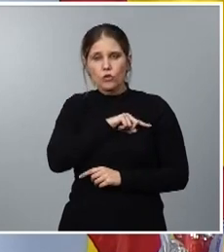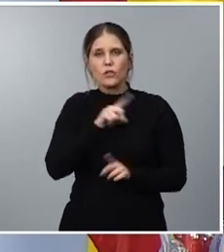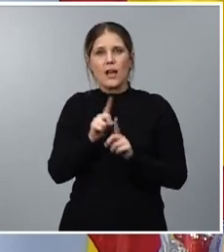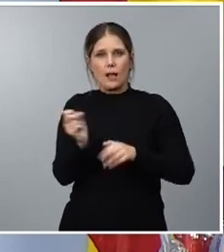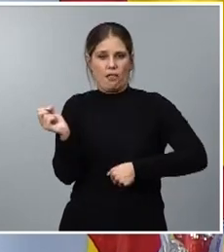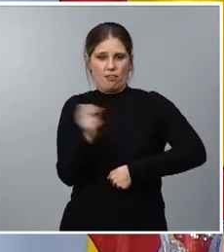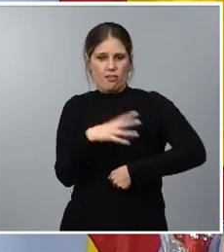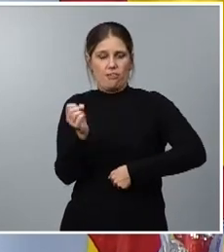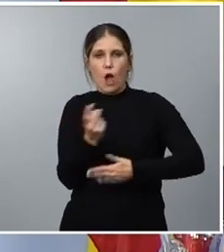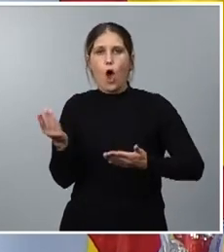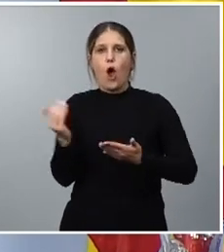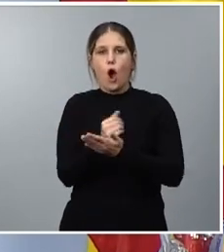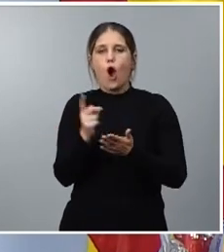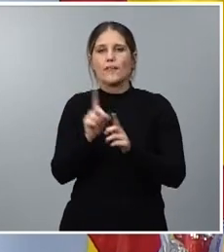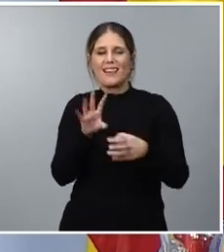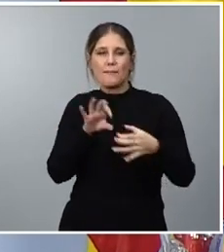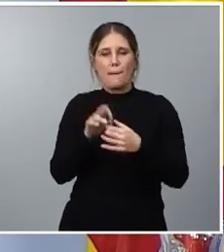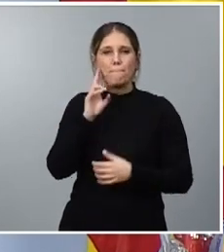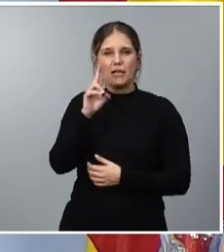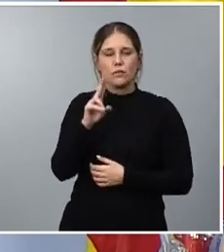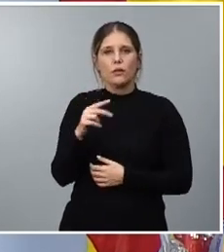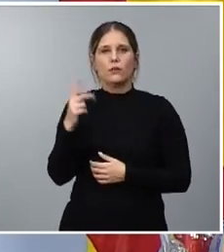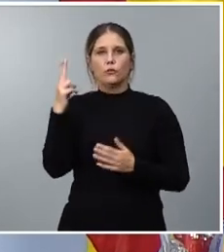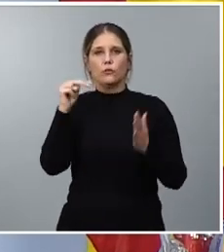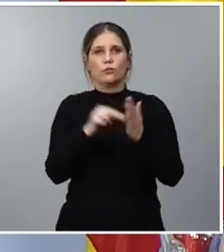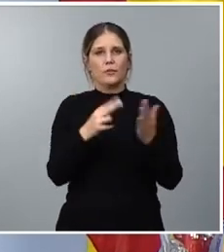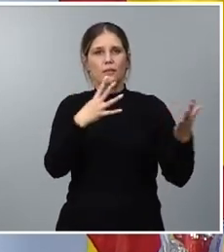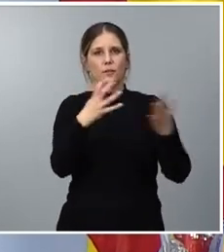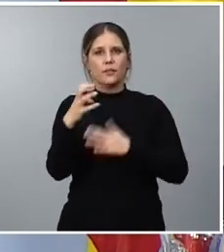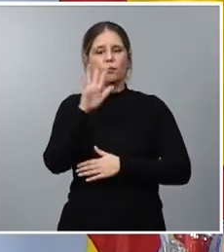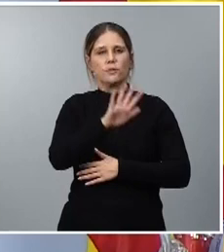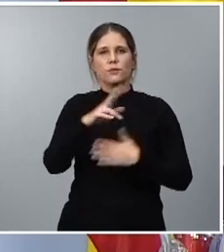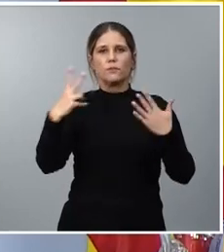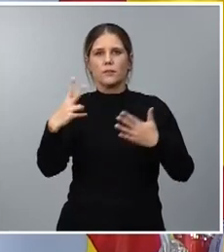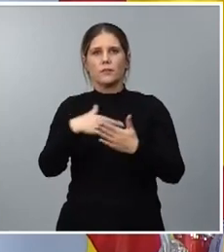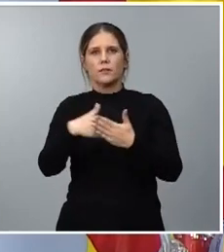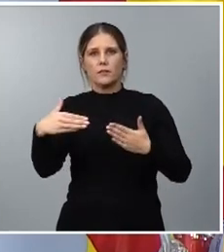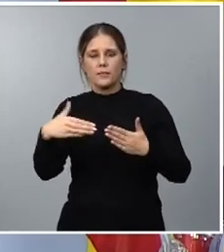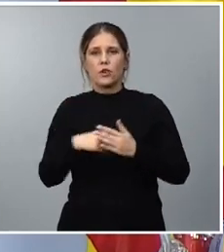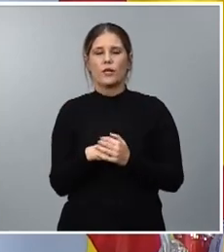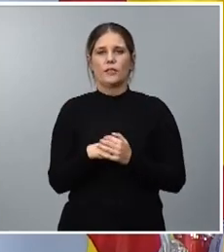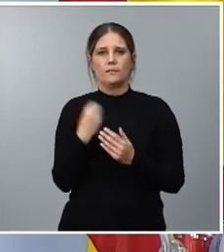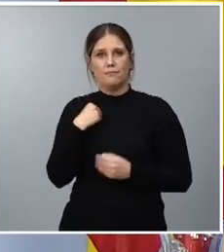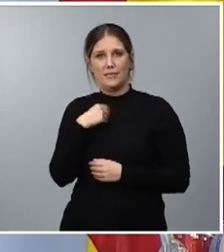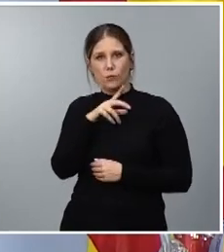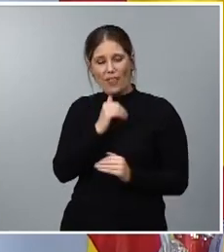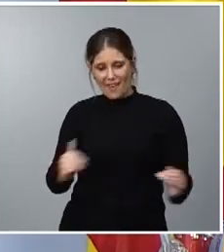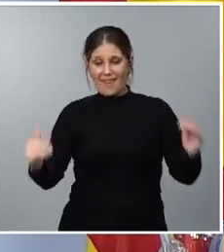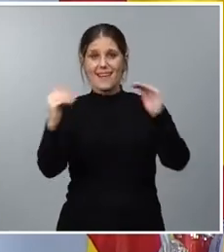pensiones con 2.957 millones procedentes del mecanismo de equidad